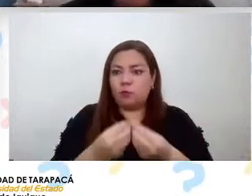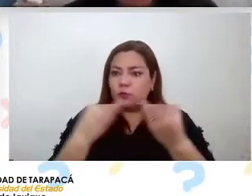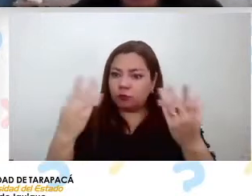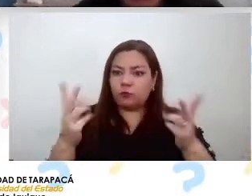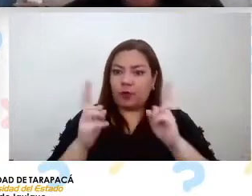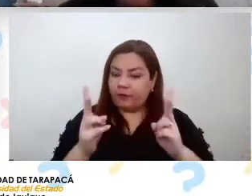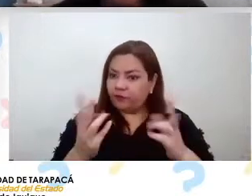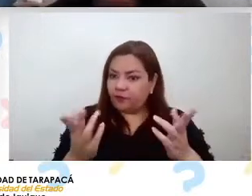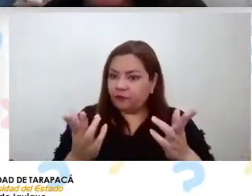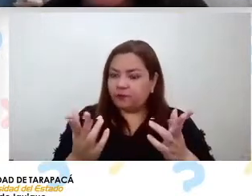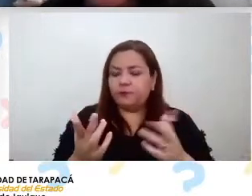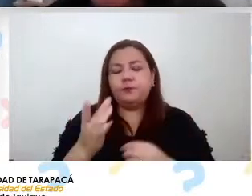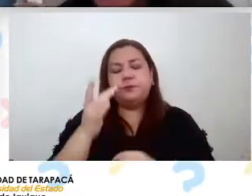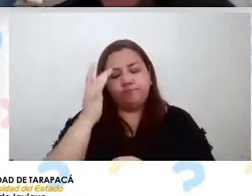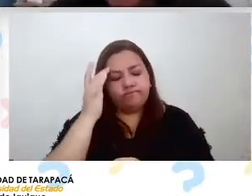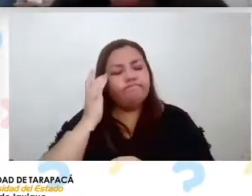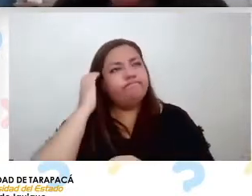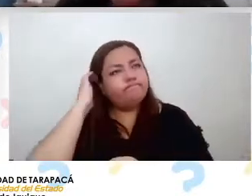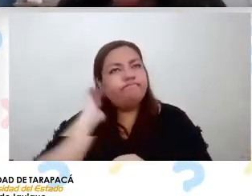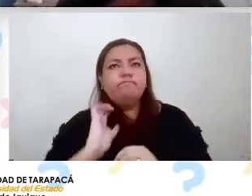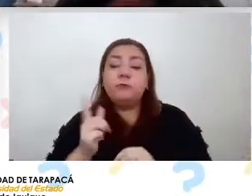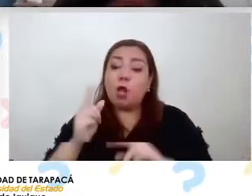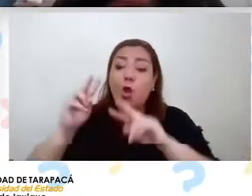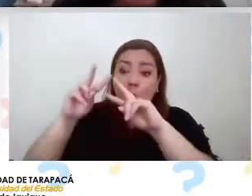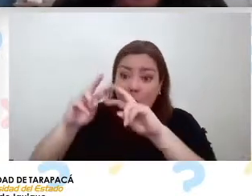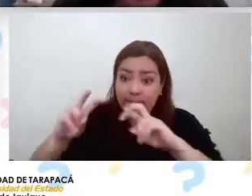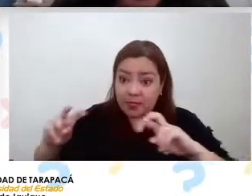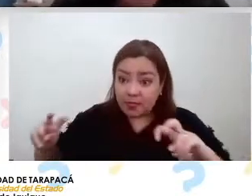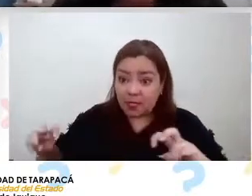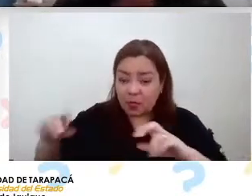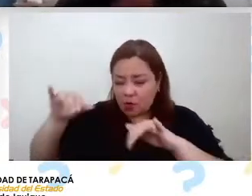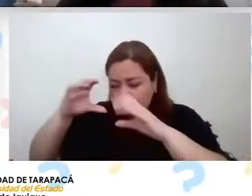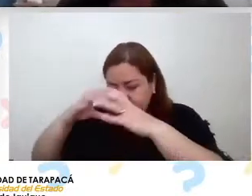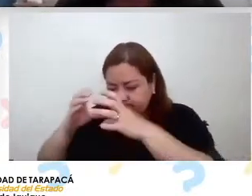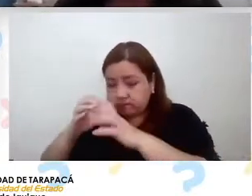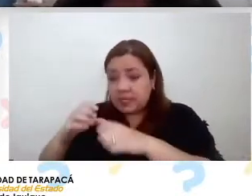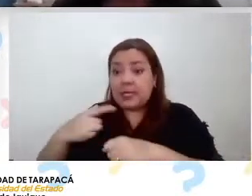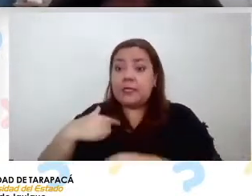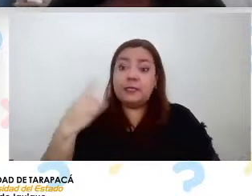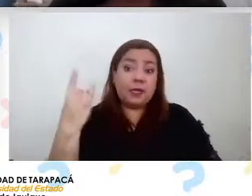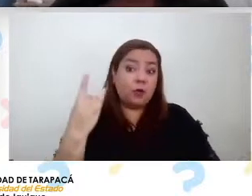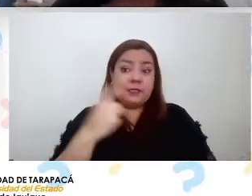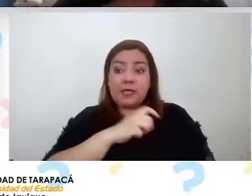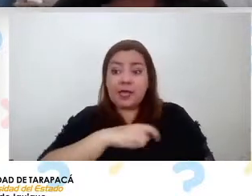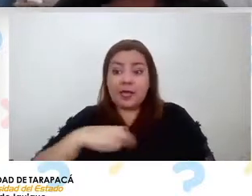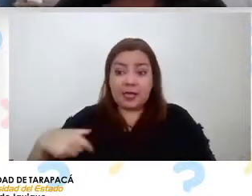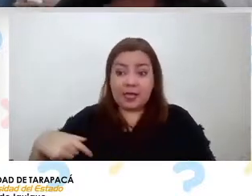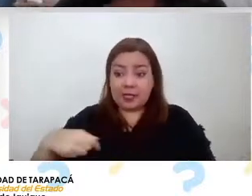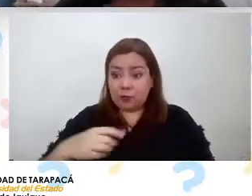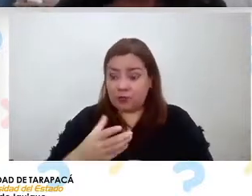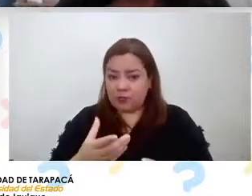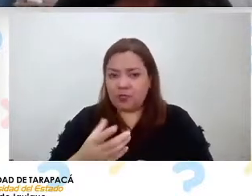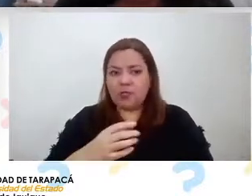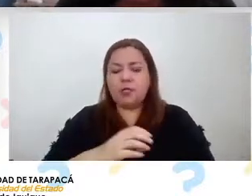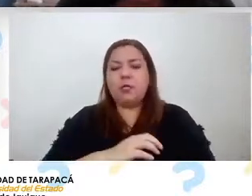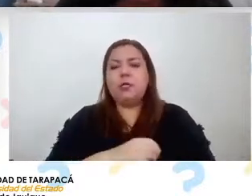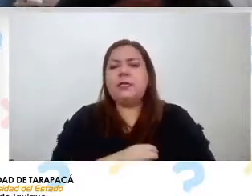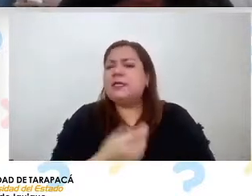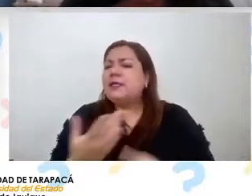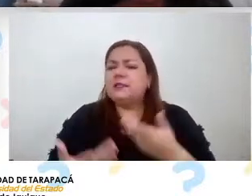Entonces, bueno, los investigadores de la Universidad Católica que fue lo que hicieron, construyeron estos